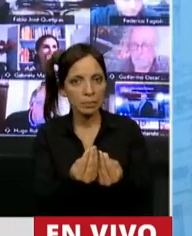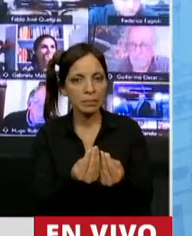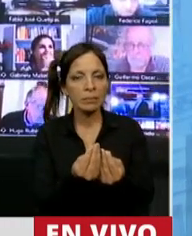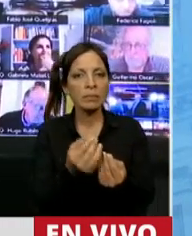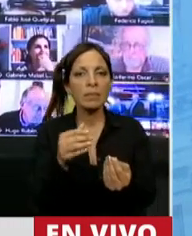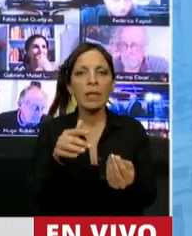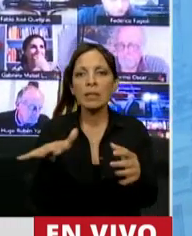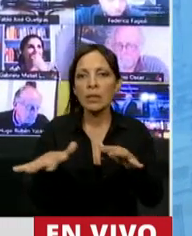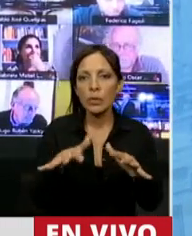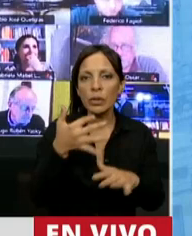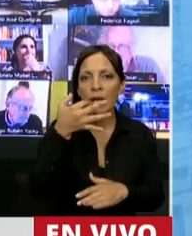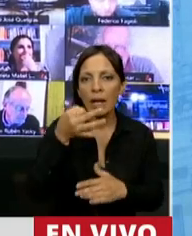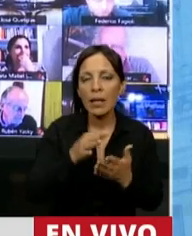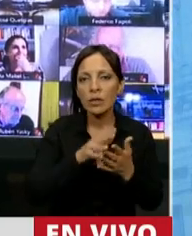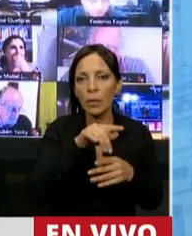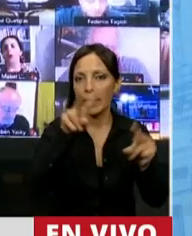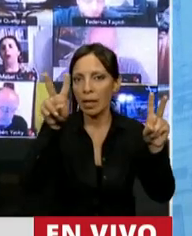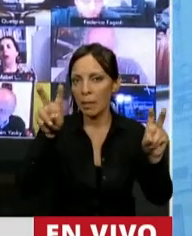los hechos reales de estos temas.